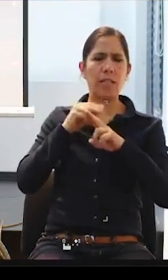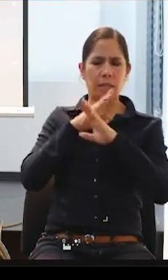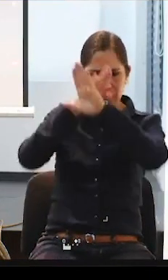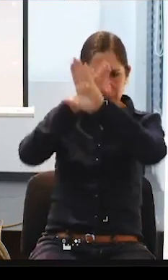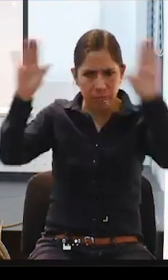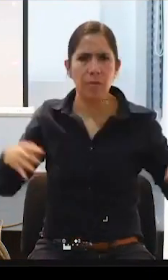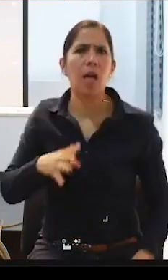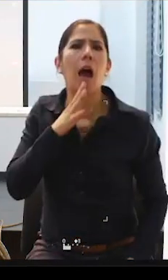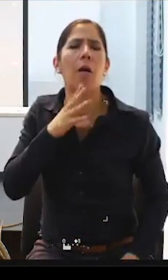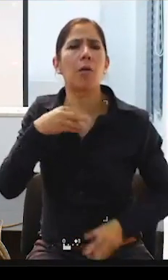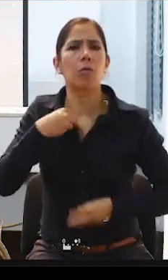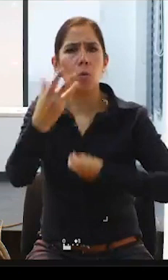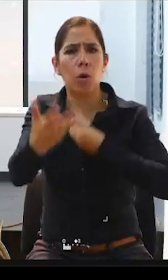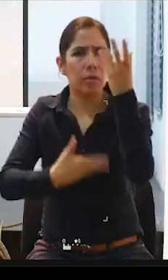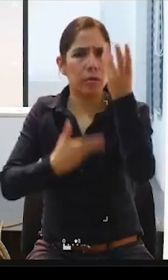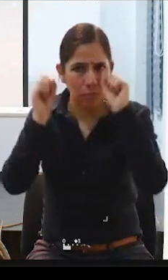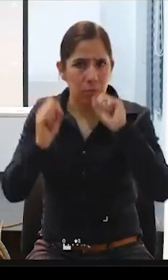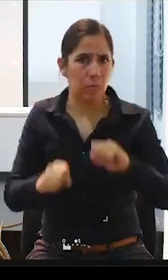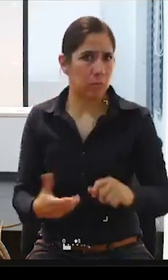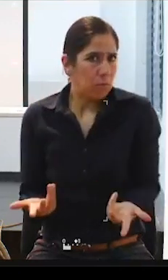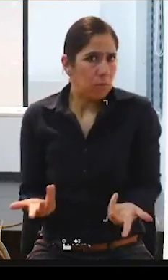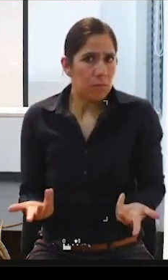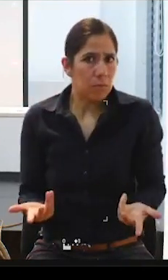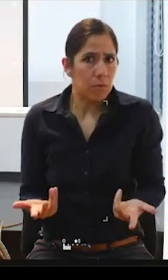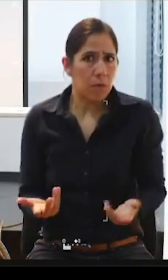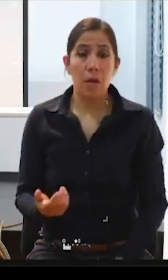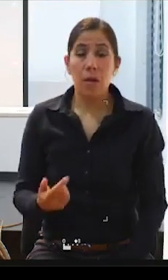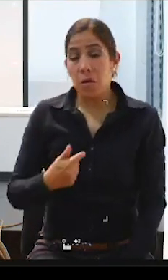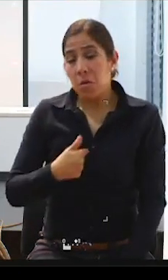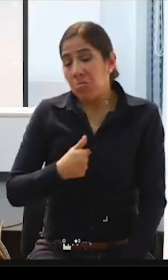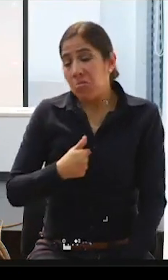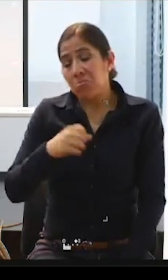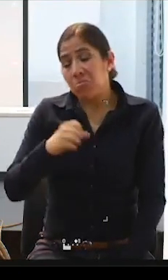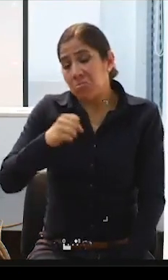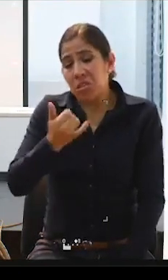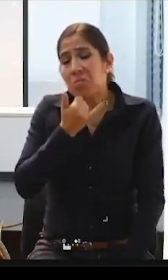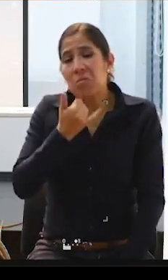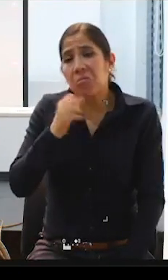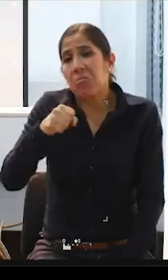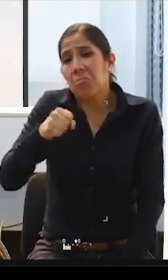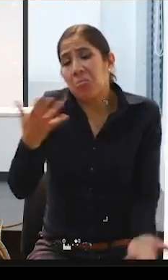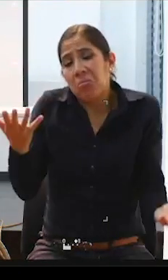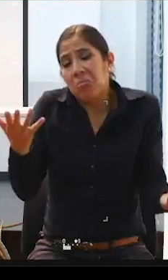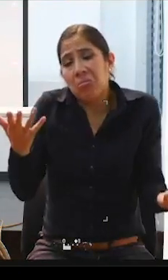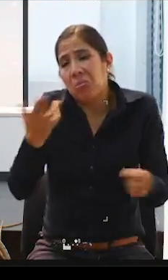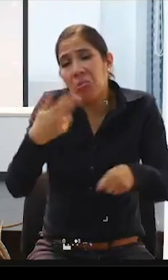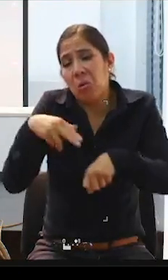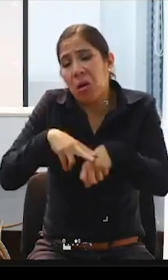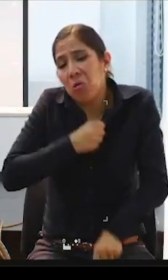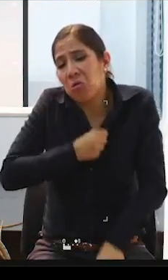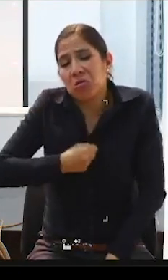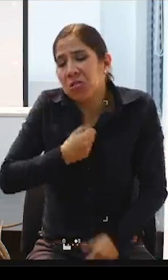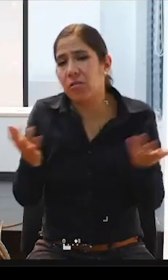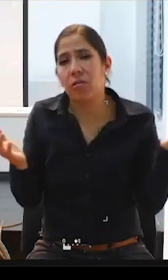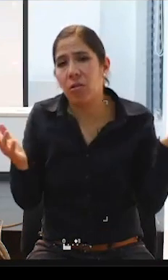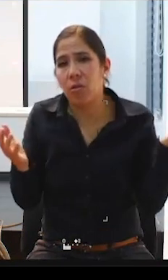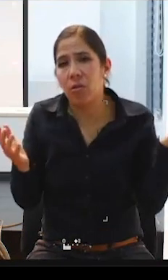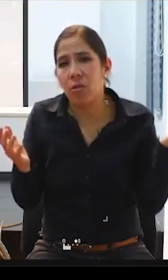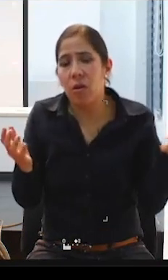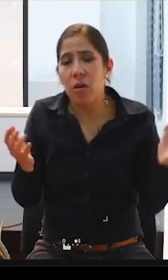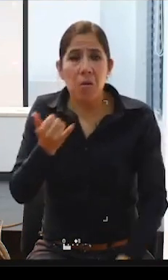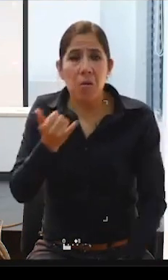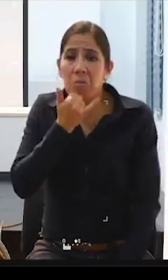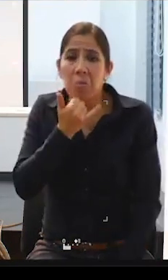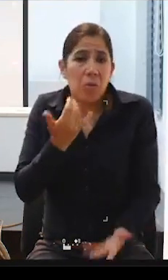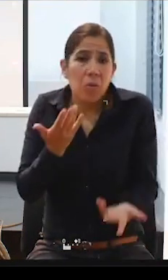Y con toda seguridad. ¿Que diré cosas que me equivoco? Pues lo siento. Igual hay cosas que me equivoco porque estoy hablando de